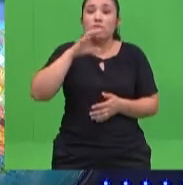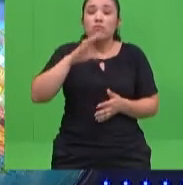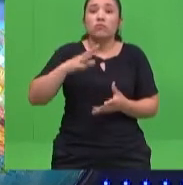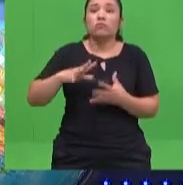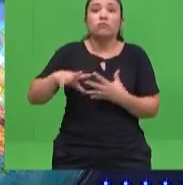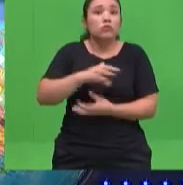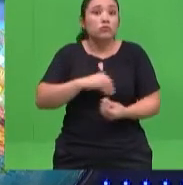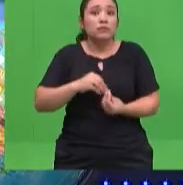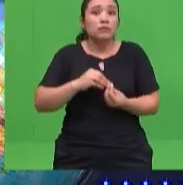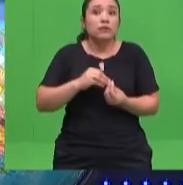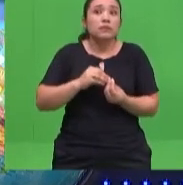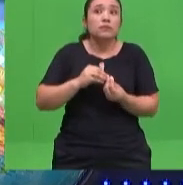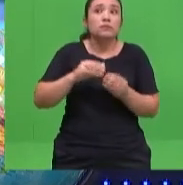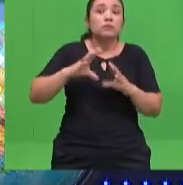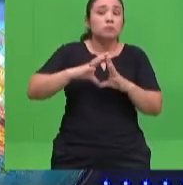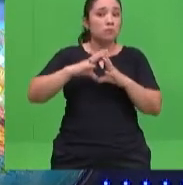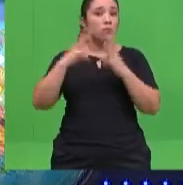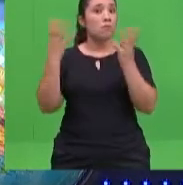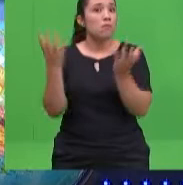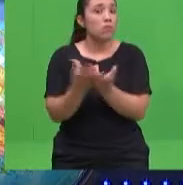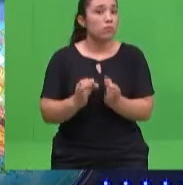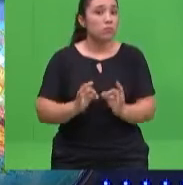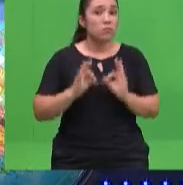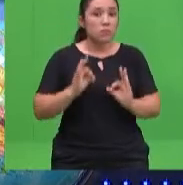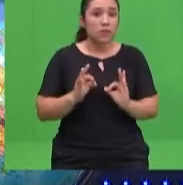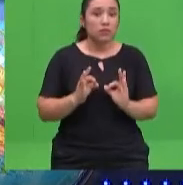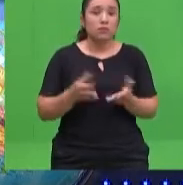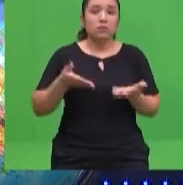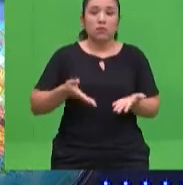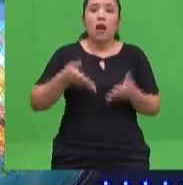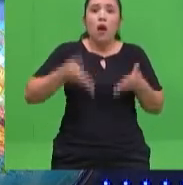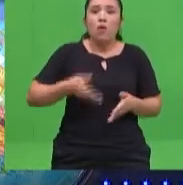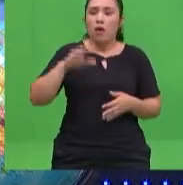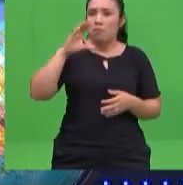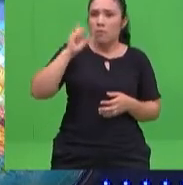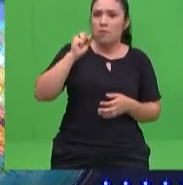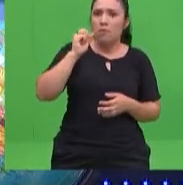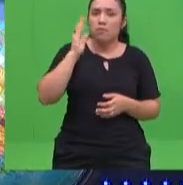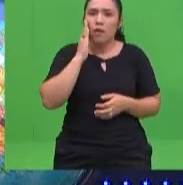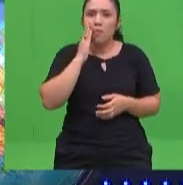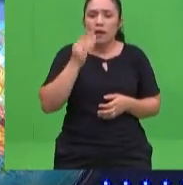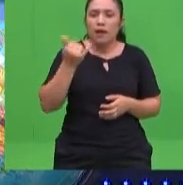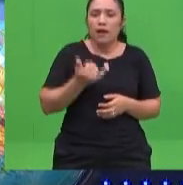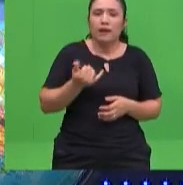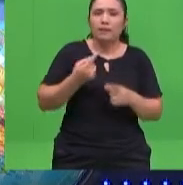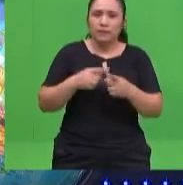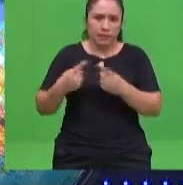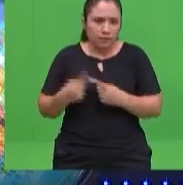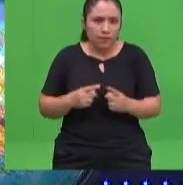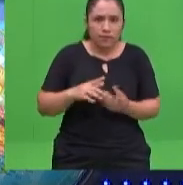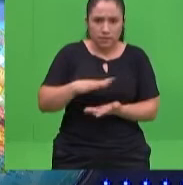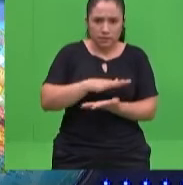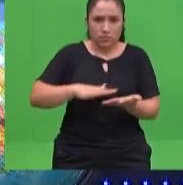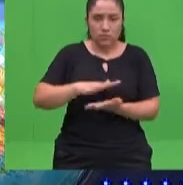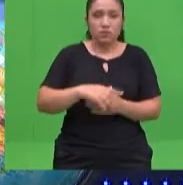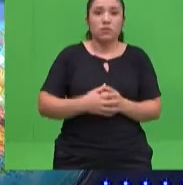presenta ahora en una circunstancia en la cual los padres de familia nos vemos en la